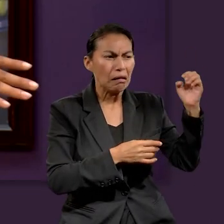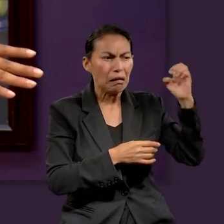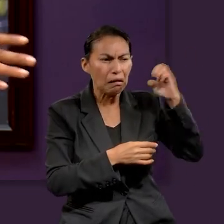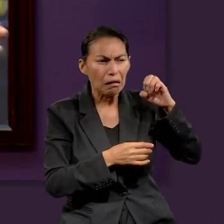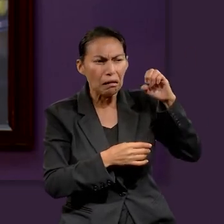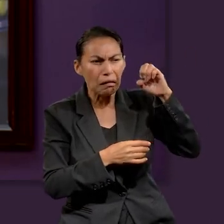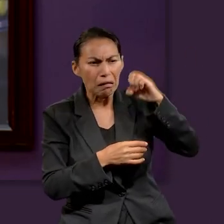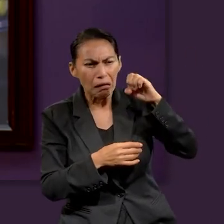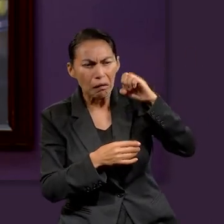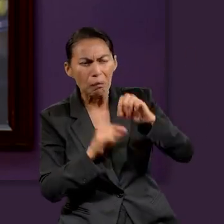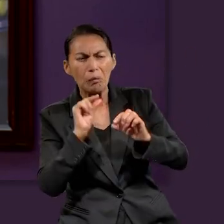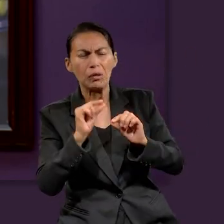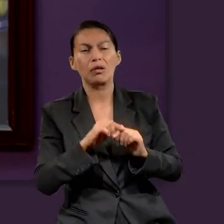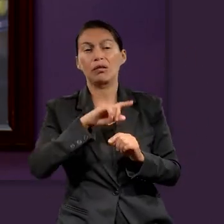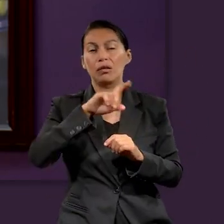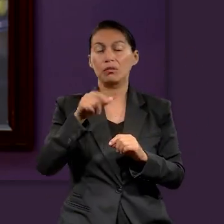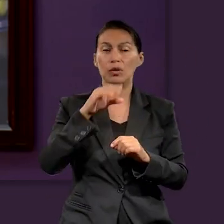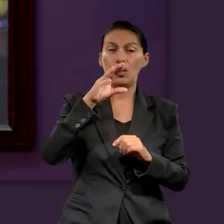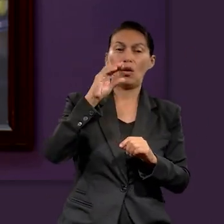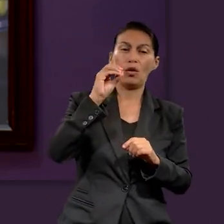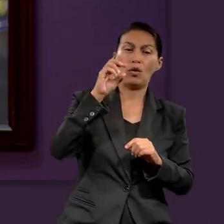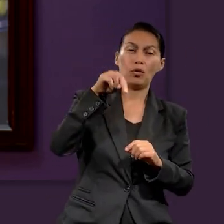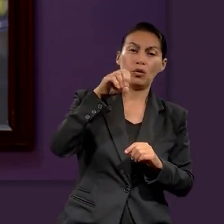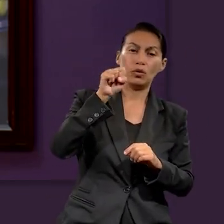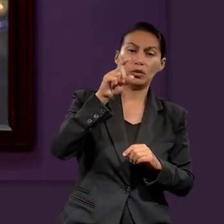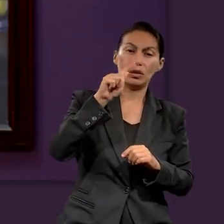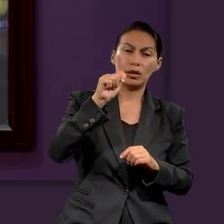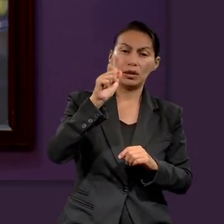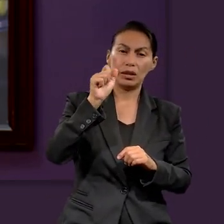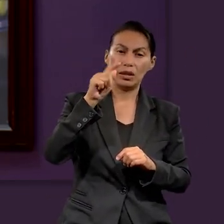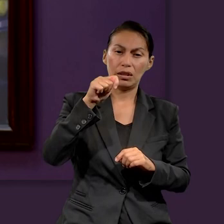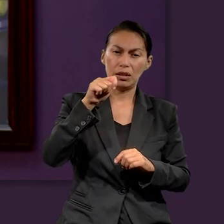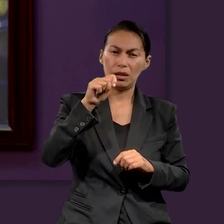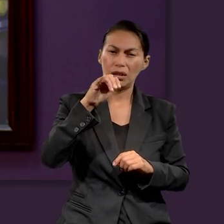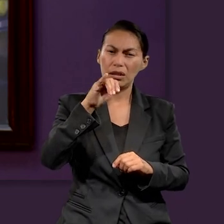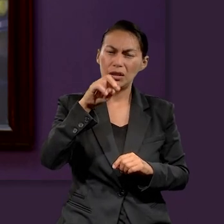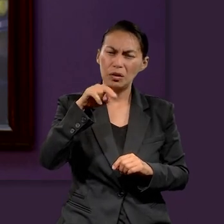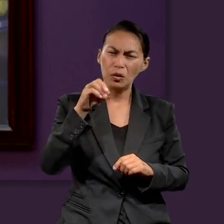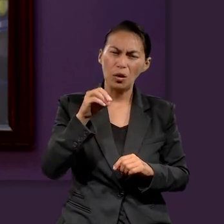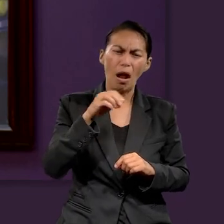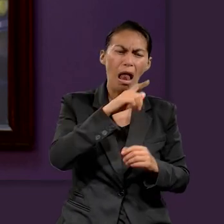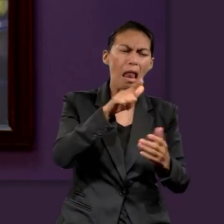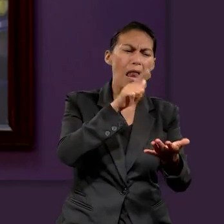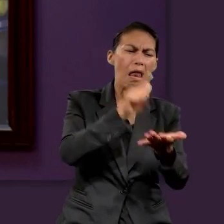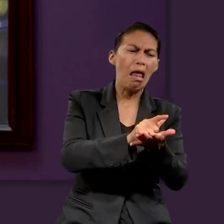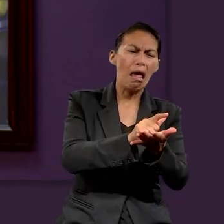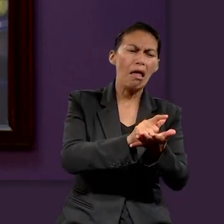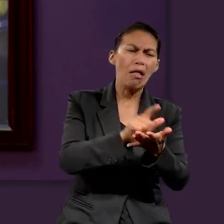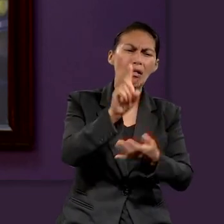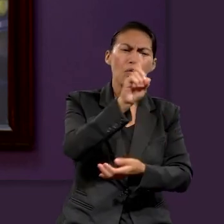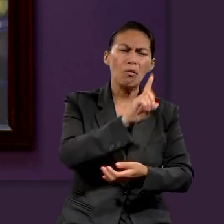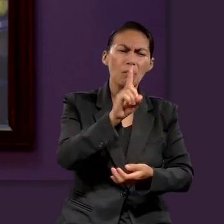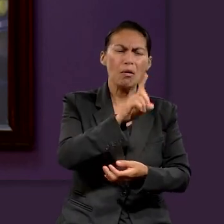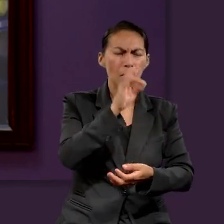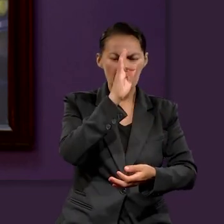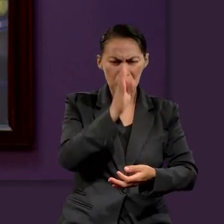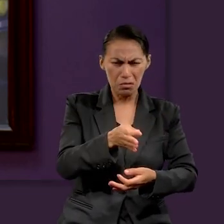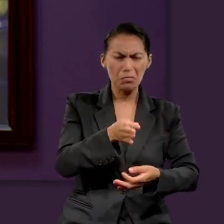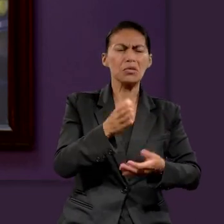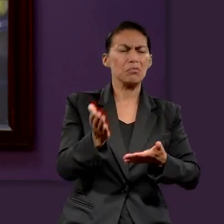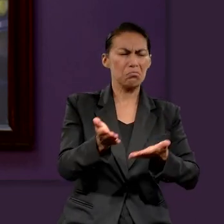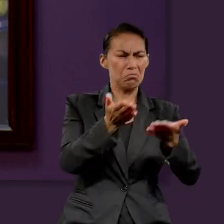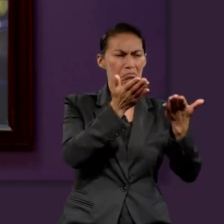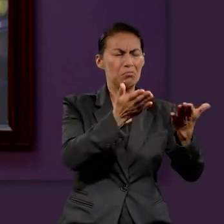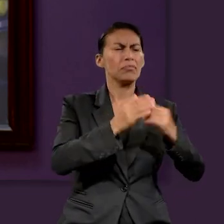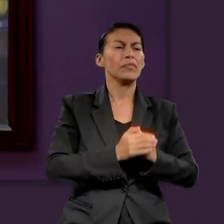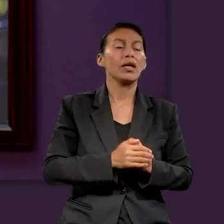de ahí con este caso de Constantino, que aprueba la ley dominical de ese tiempo, en donde el día de adoración al sol